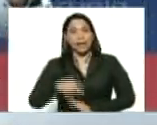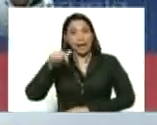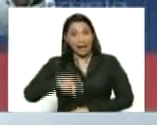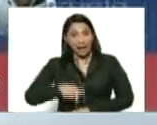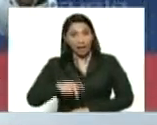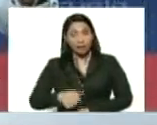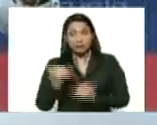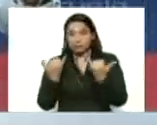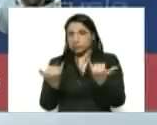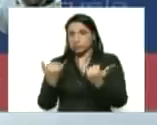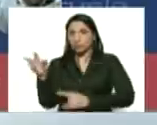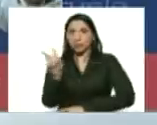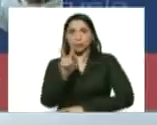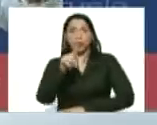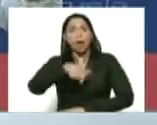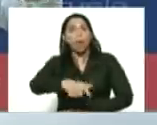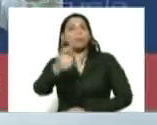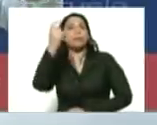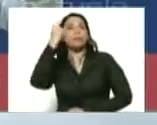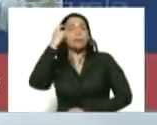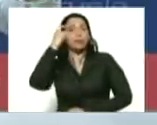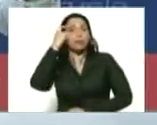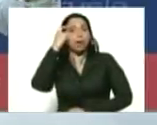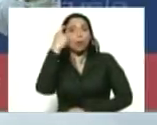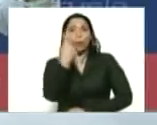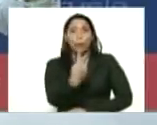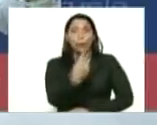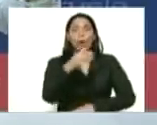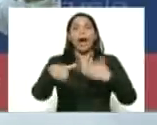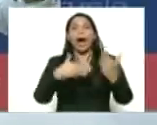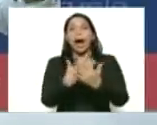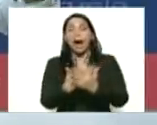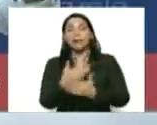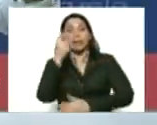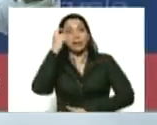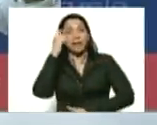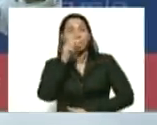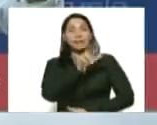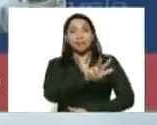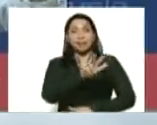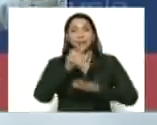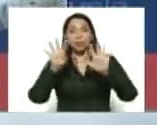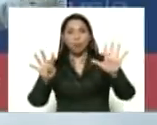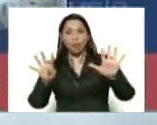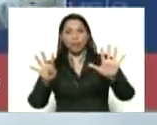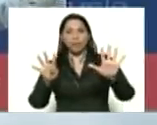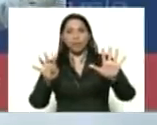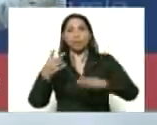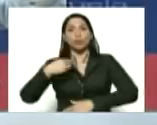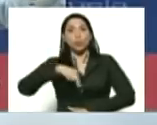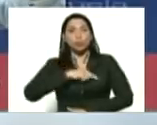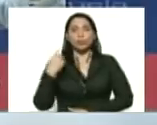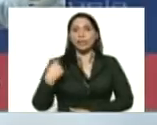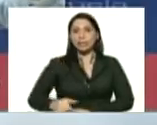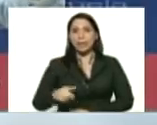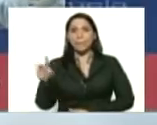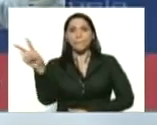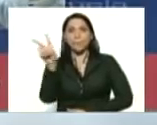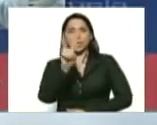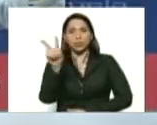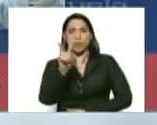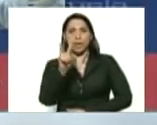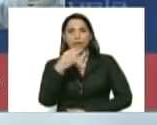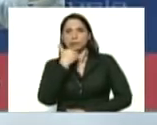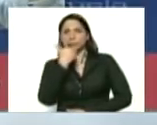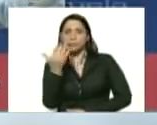la realidad de Venezuela el día de hoy. Del día 1 al día 39. Tendríamos ahorita en Venezuela. Por lo